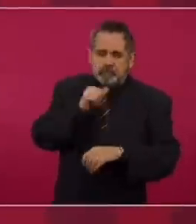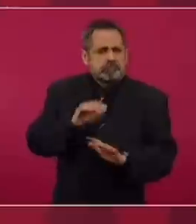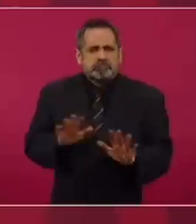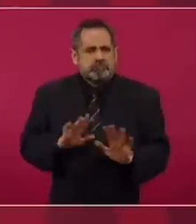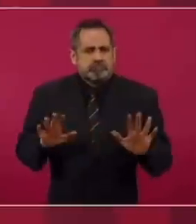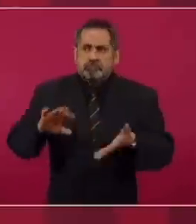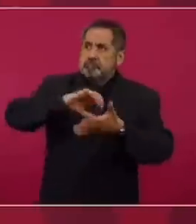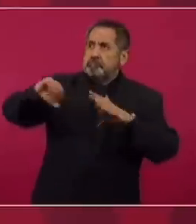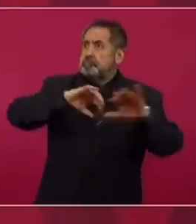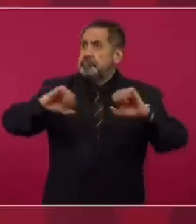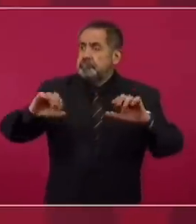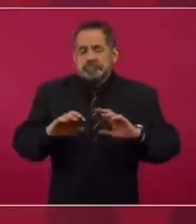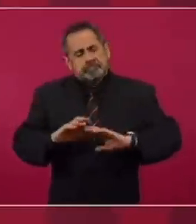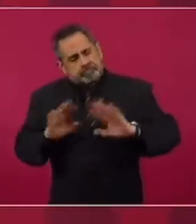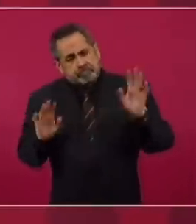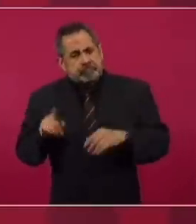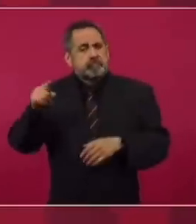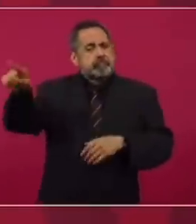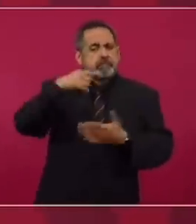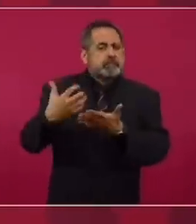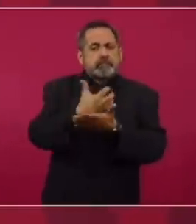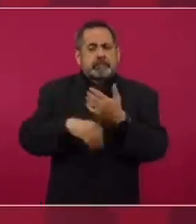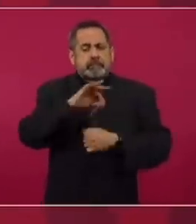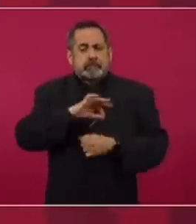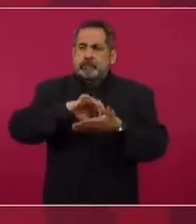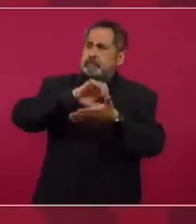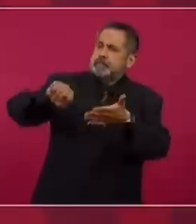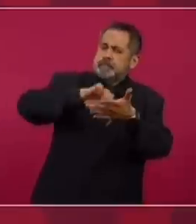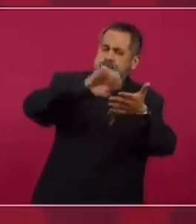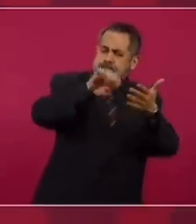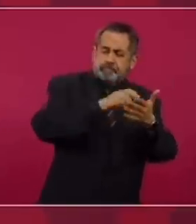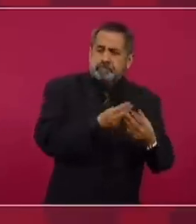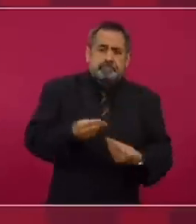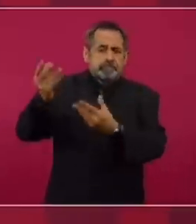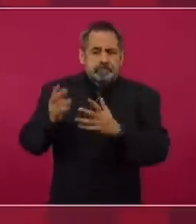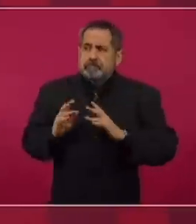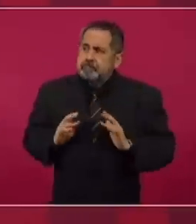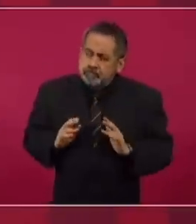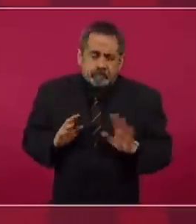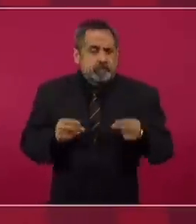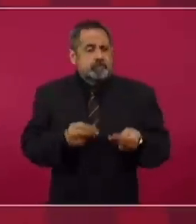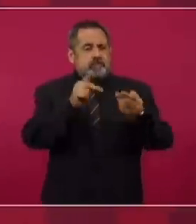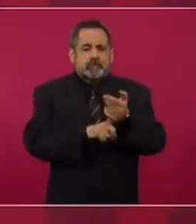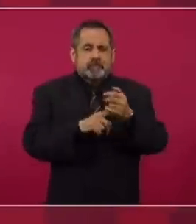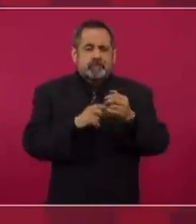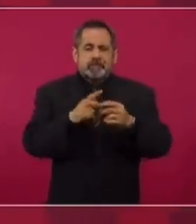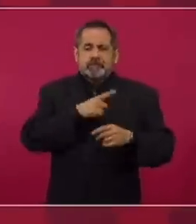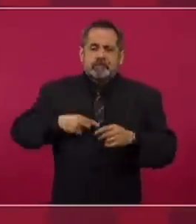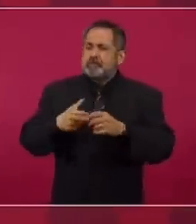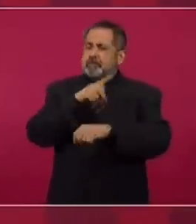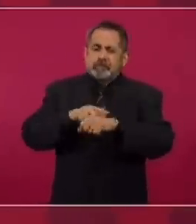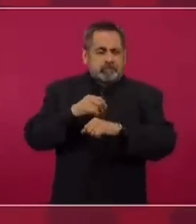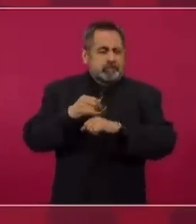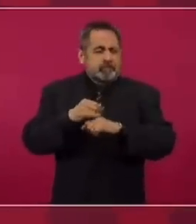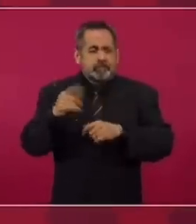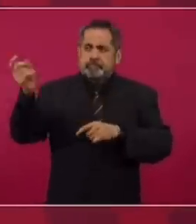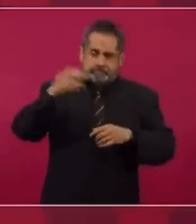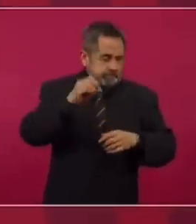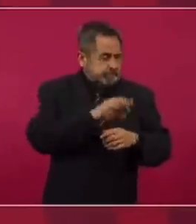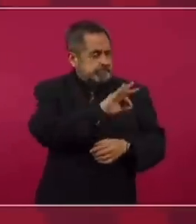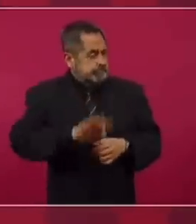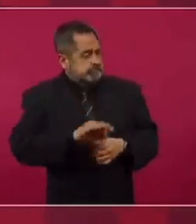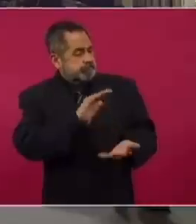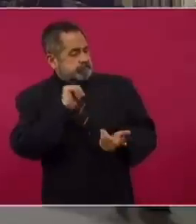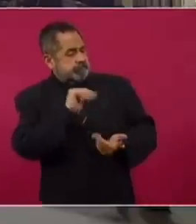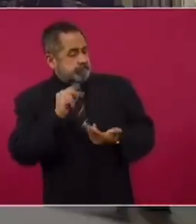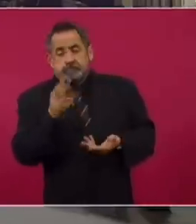externa, pues debe de ser el retiro de las ganancias de todos esos fondos que mantienen inversión en el mercado de deuda nacional. Pero repito, pues las